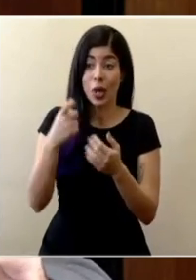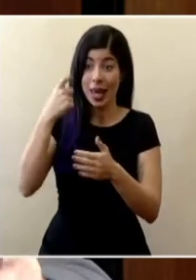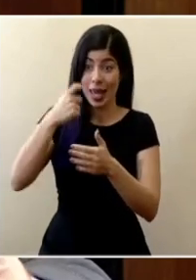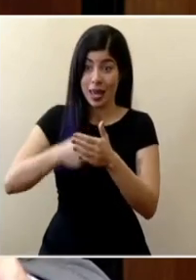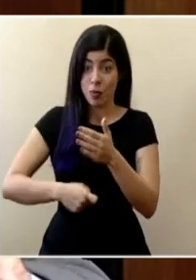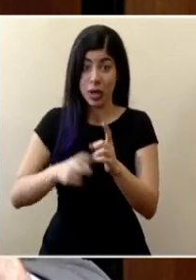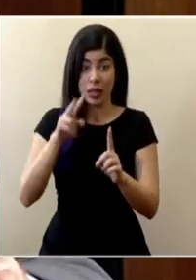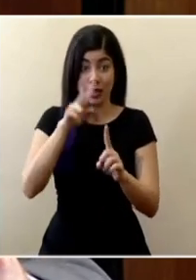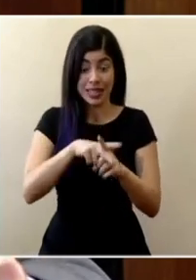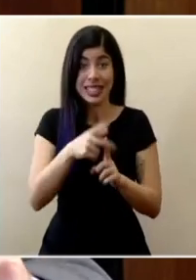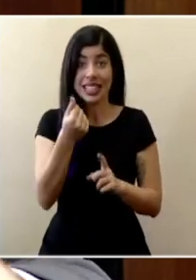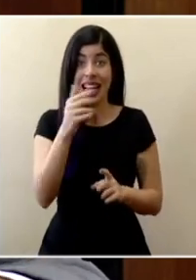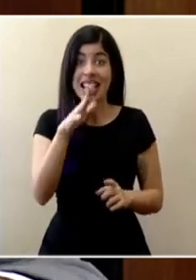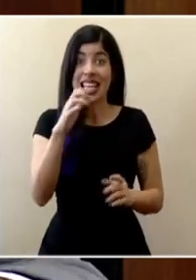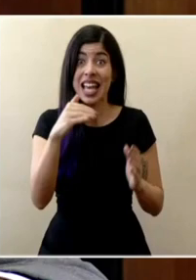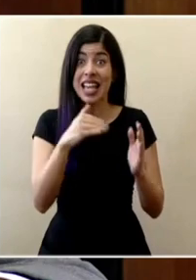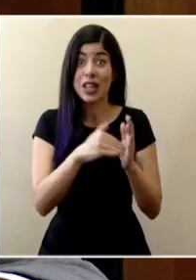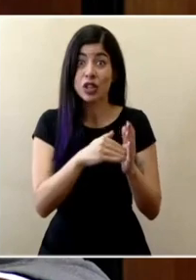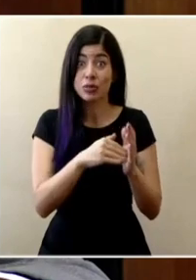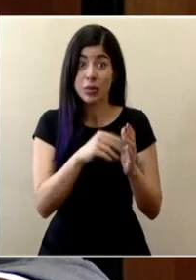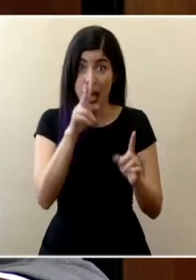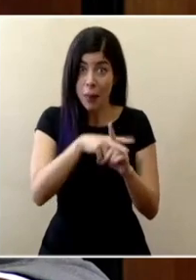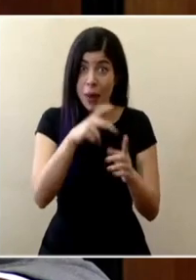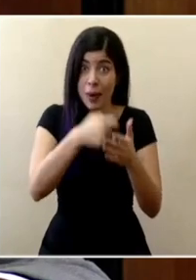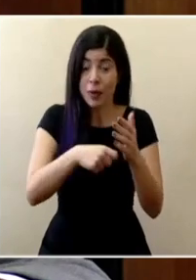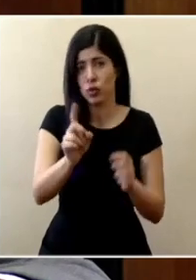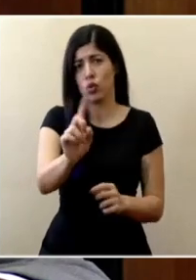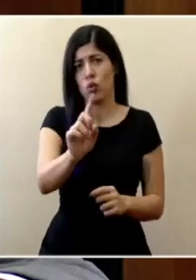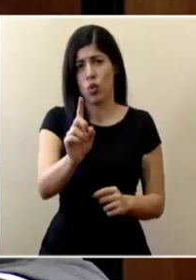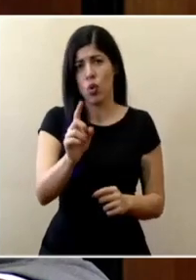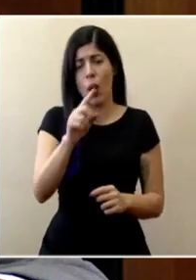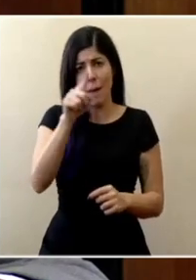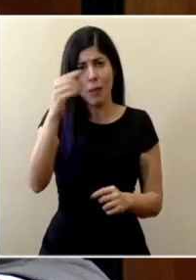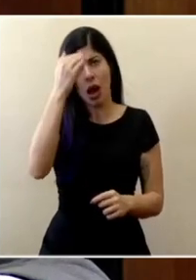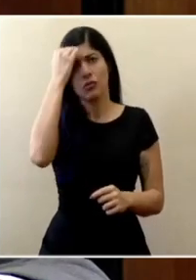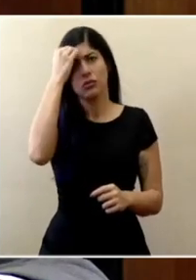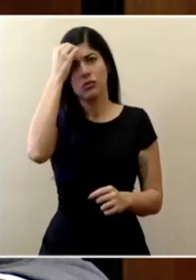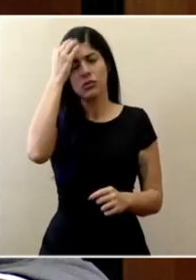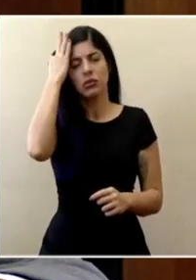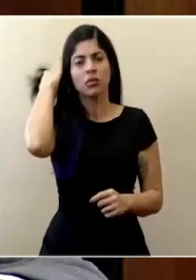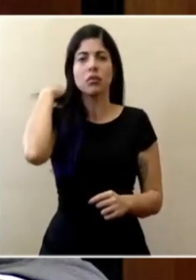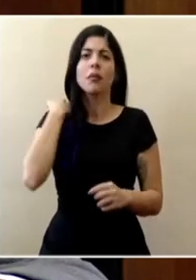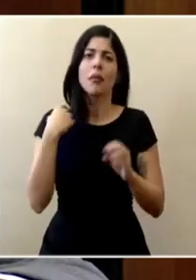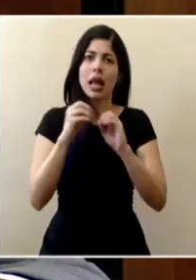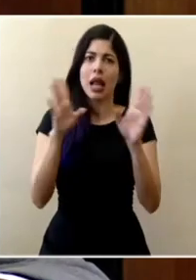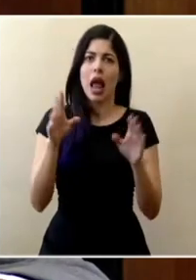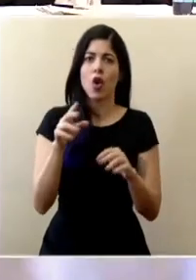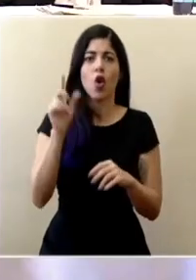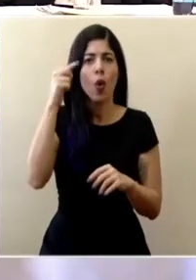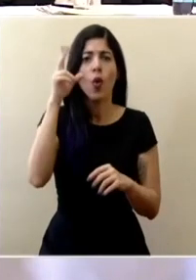salarios de 500 mil colones no presentará entonces sí para reafirmar ese comunicado por favor